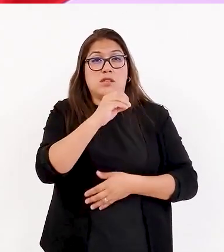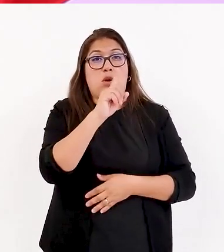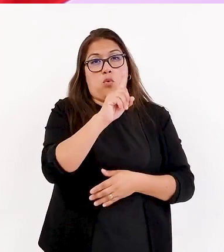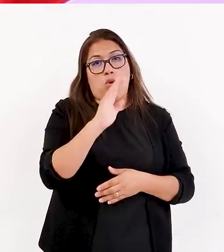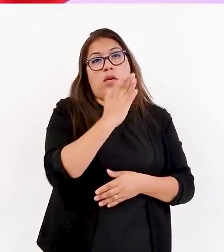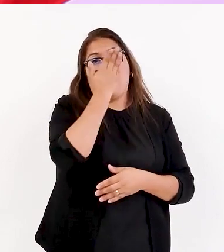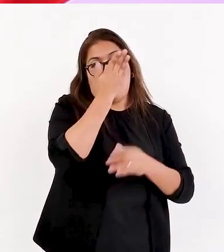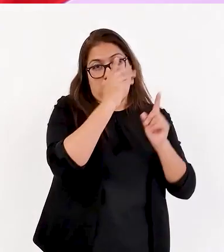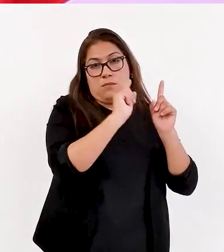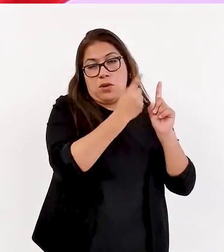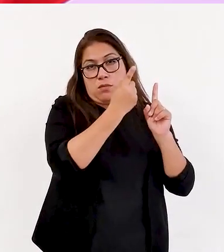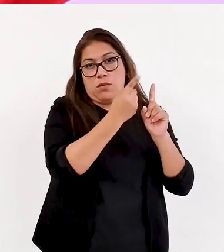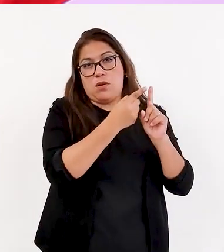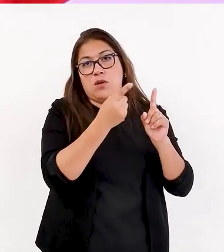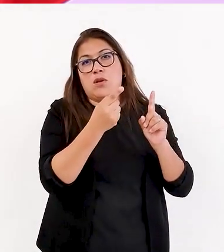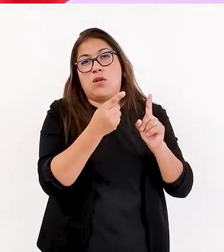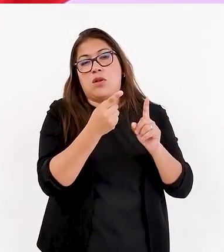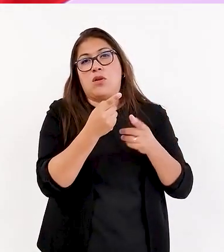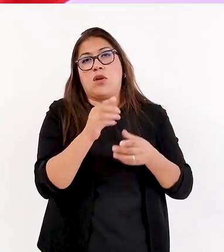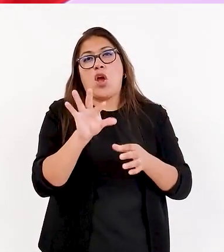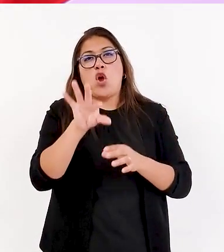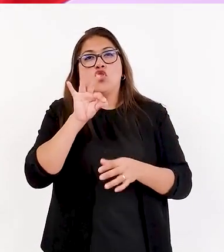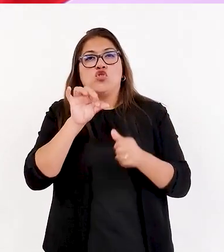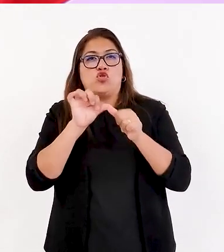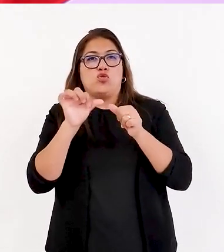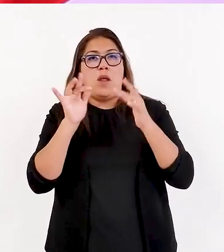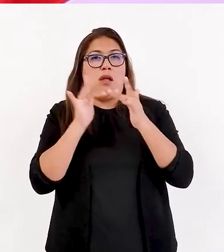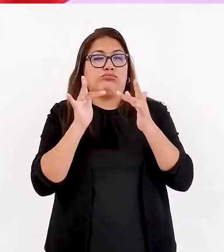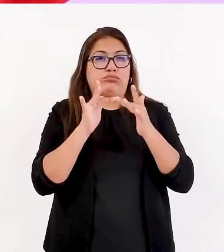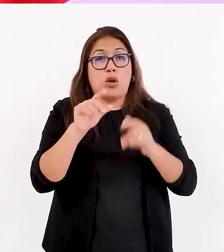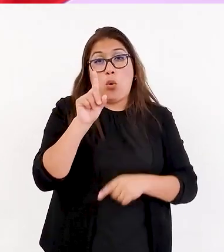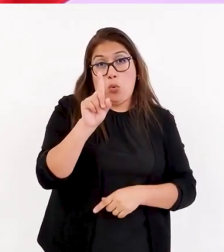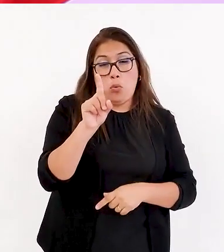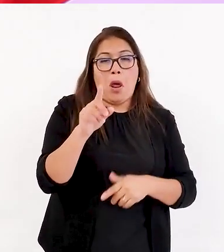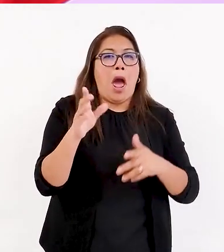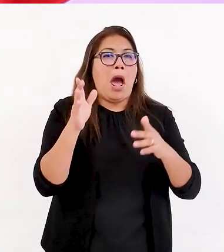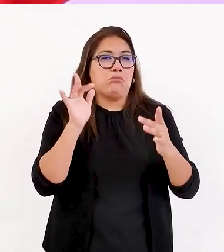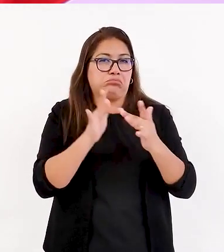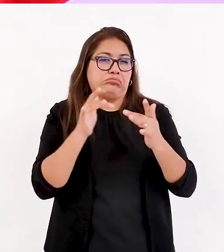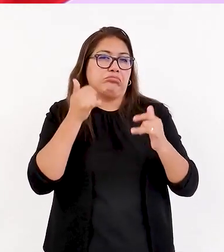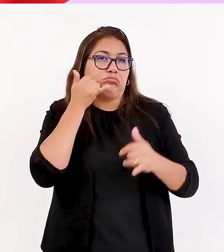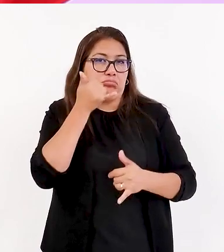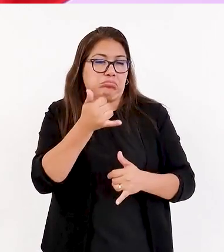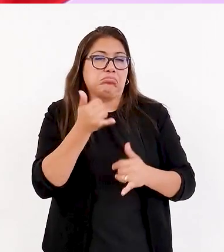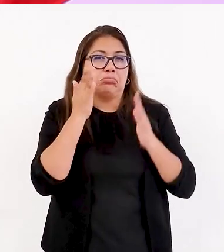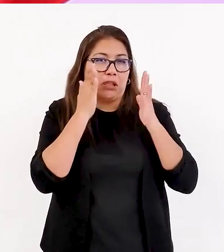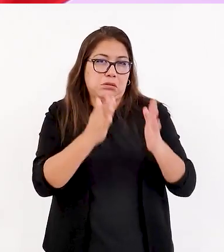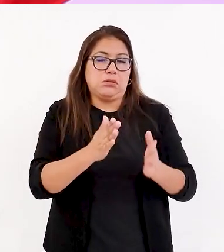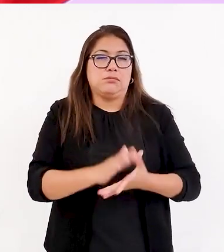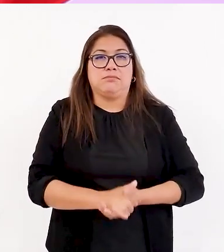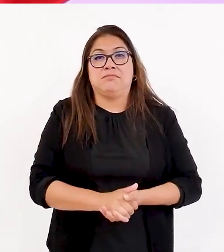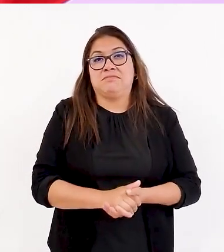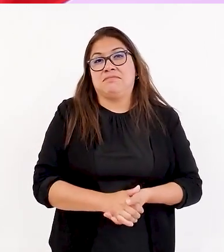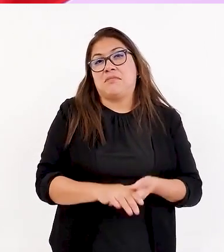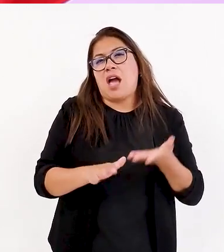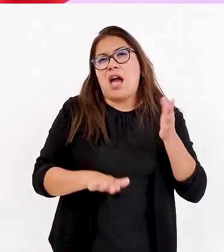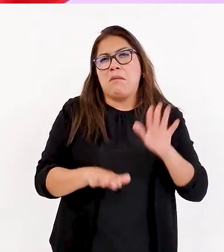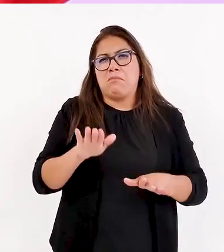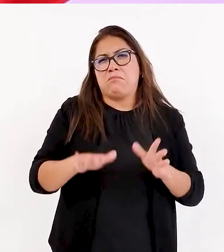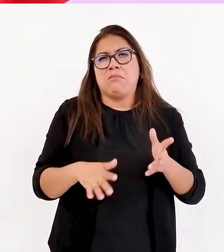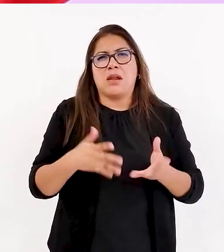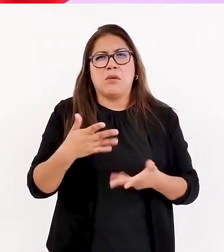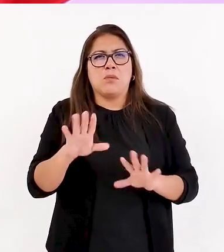01 adelante, opción 1 y se atiende, ¿no? Entonces, de repente, a veces